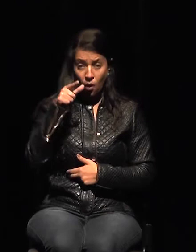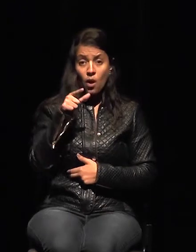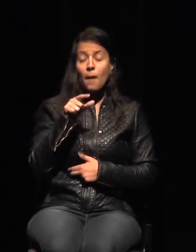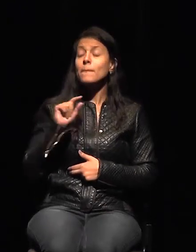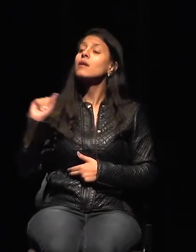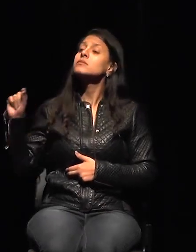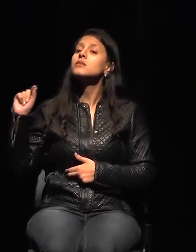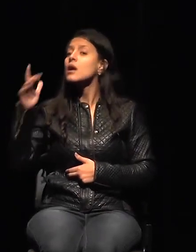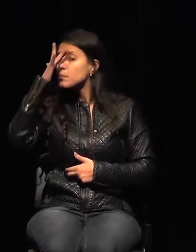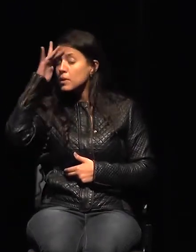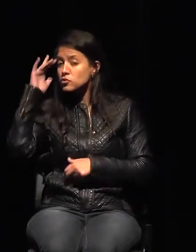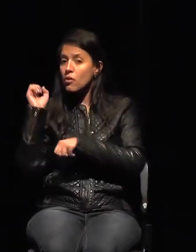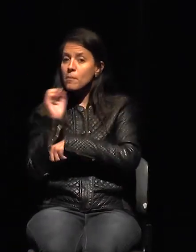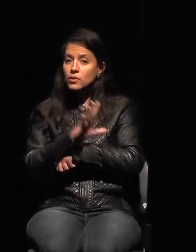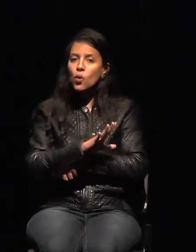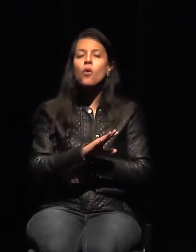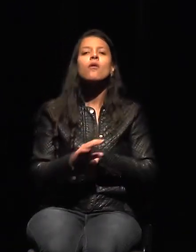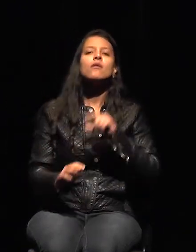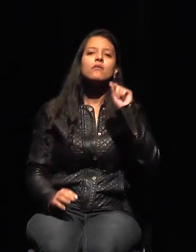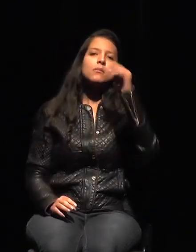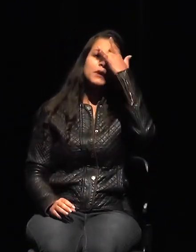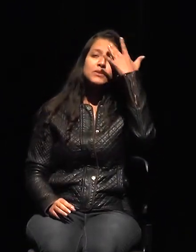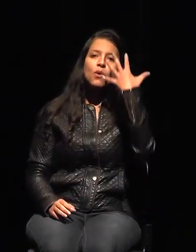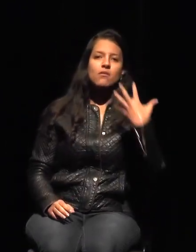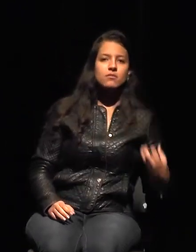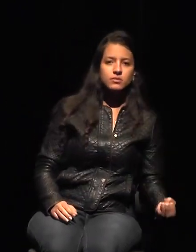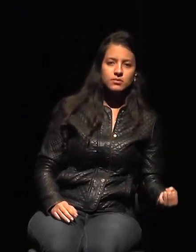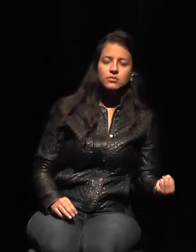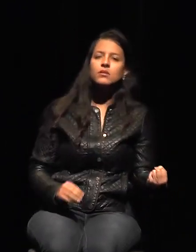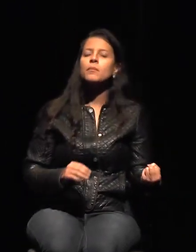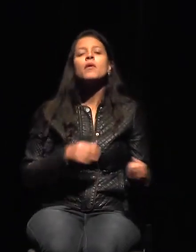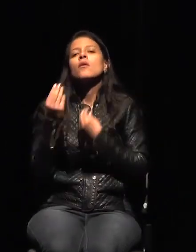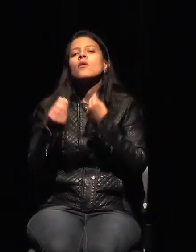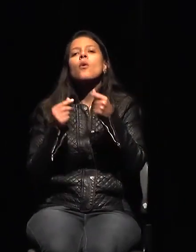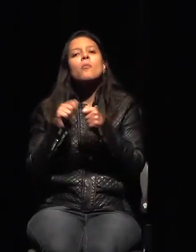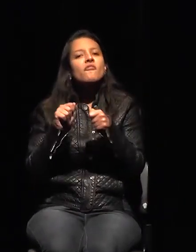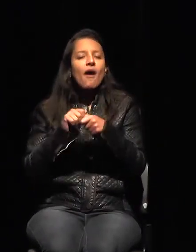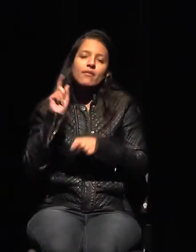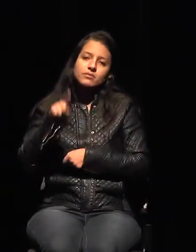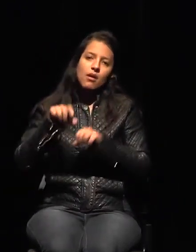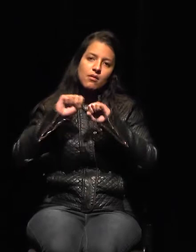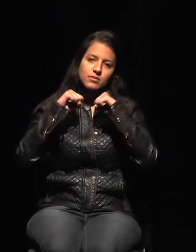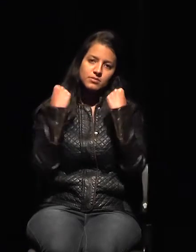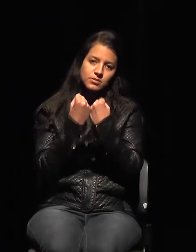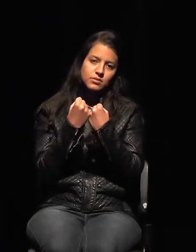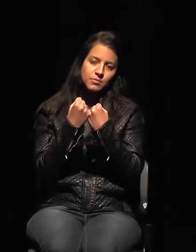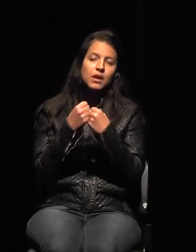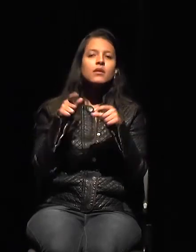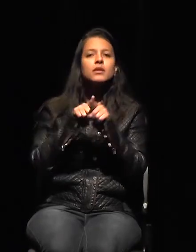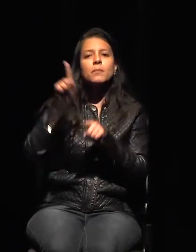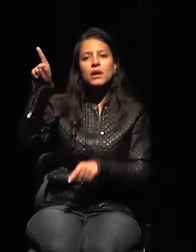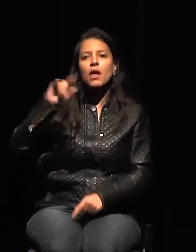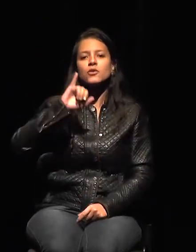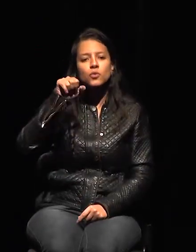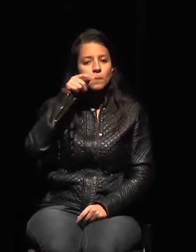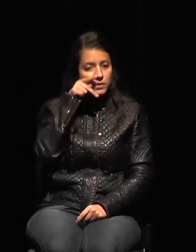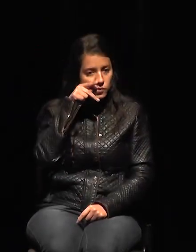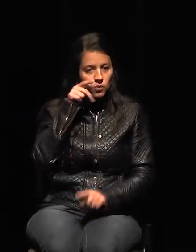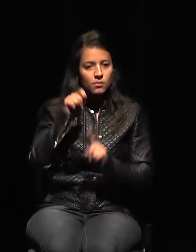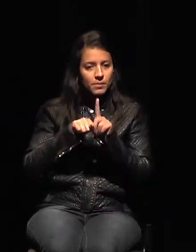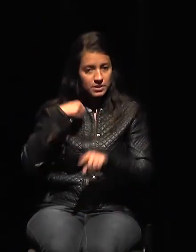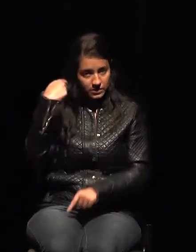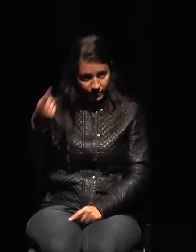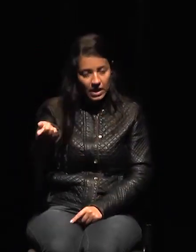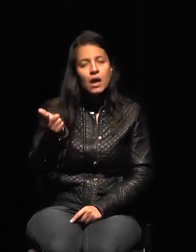mejor forma de hacerlo es a través de esos seminarios. Habrá un otro seminario en Rompessau, en Paraíba, y el próximo mes, hasta el otro